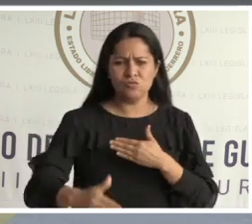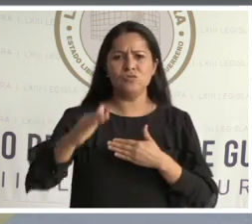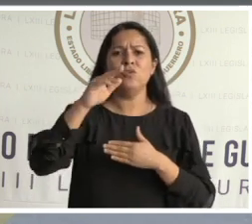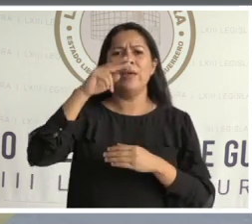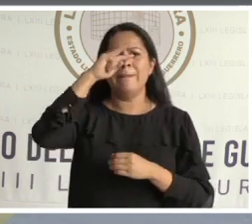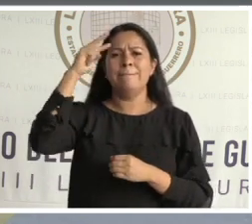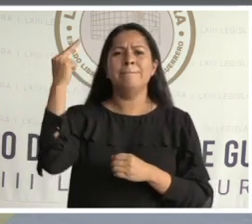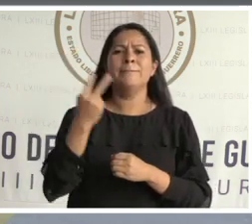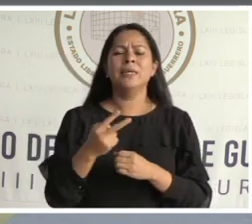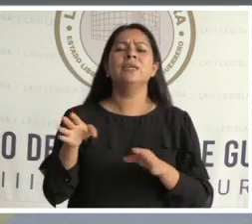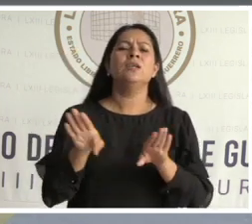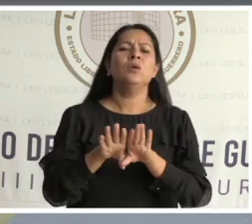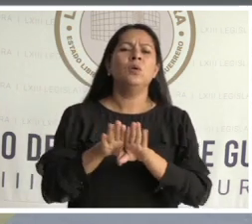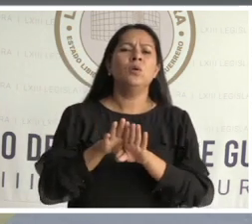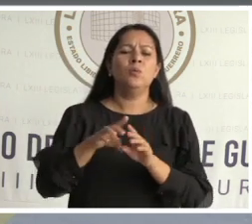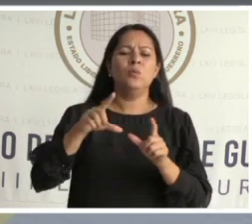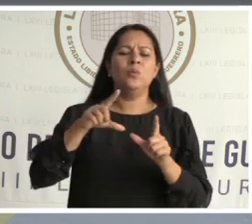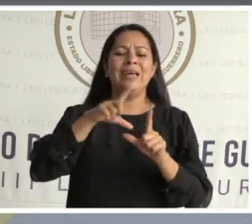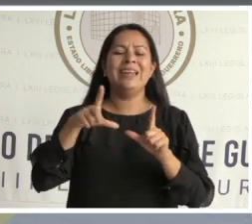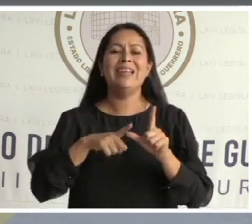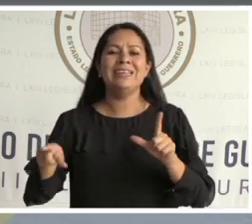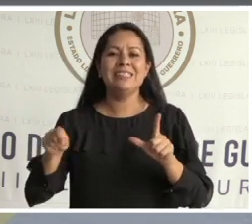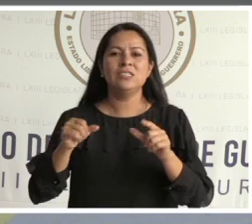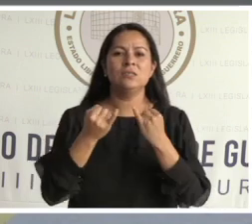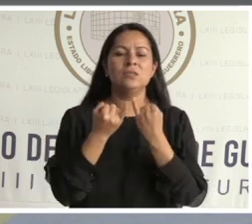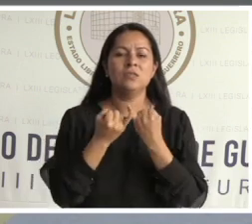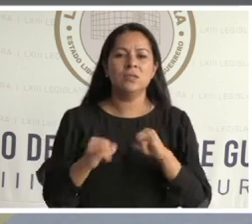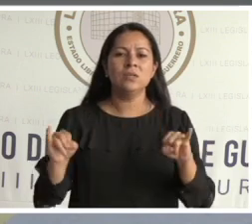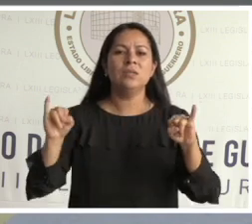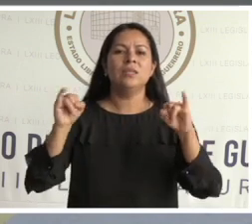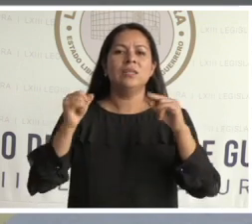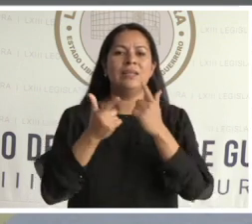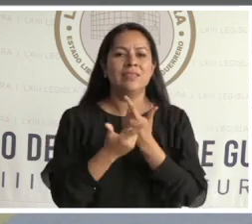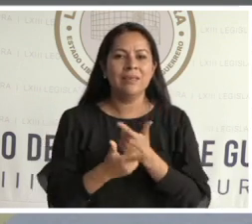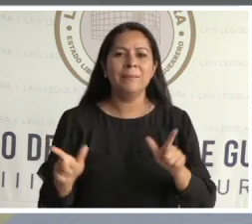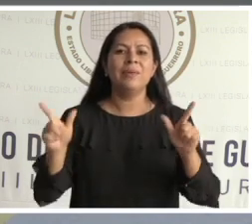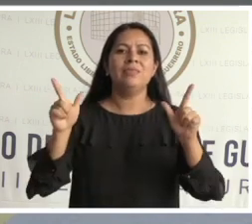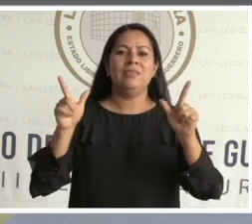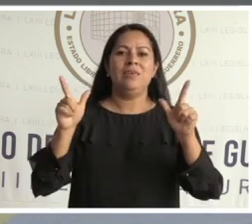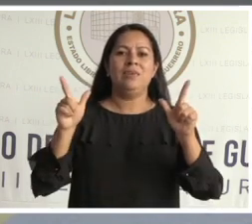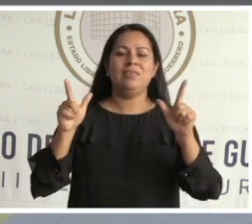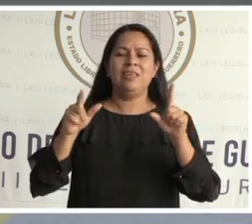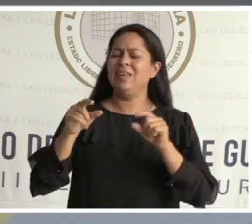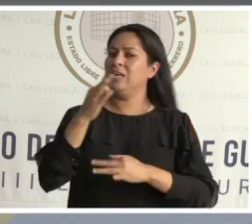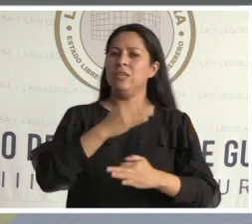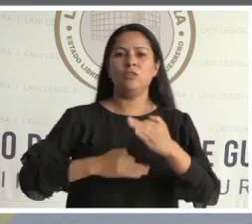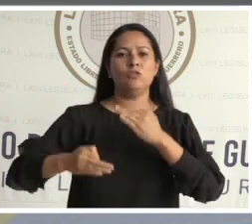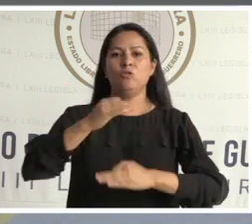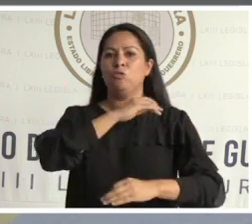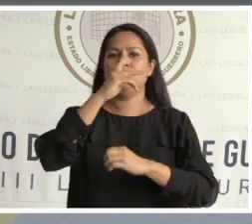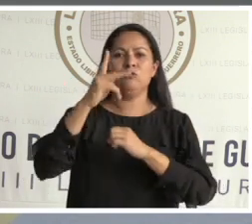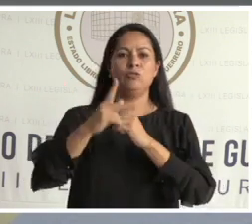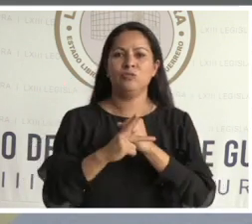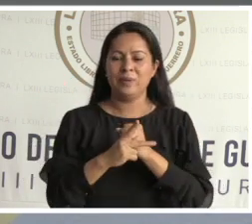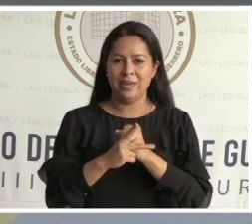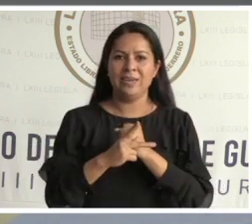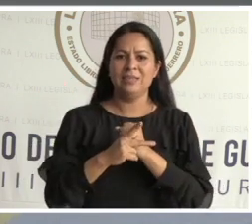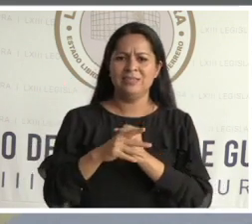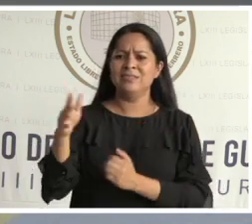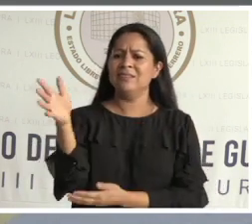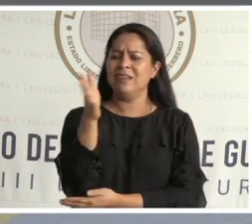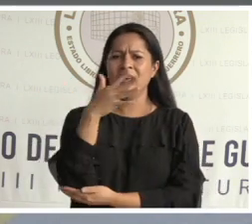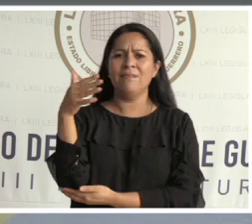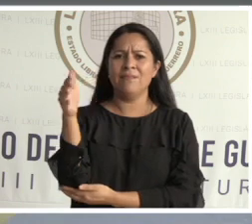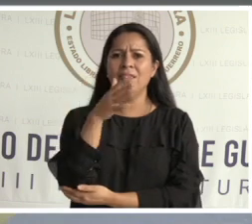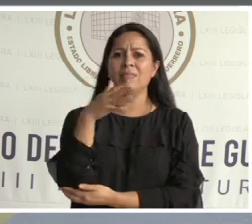nación soberana e independiente en el concierto de las naciones. La bandera trigarante